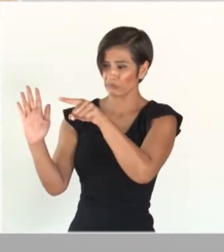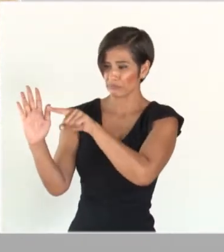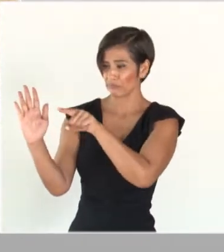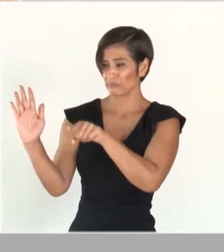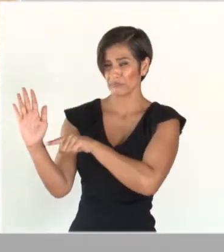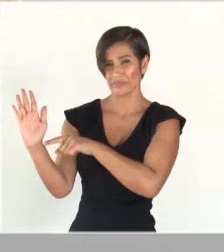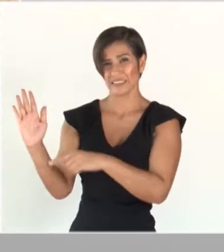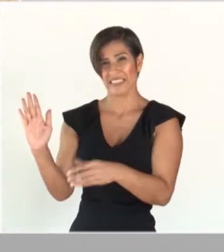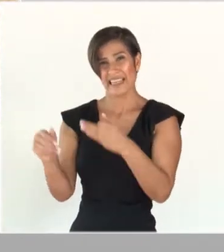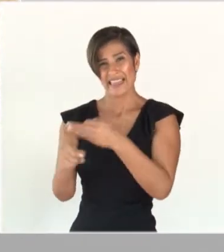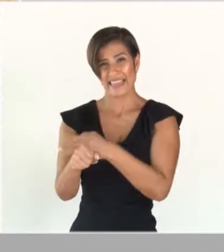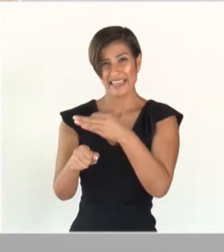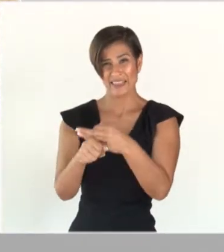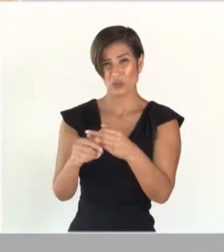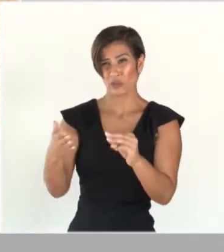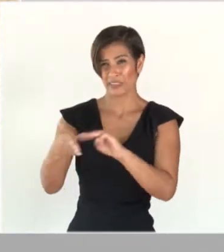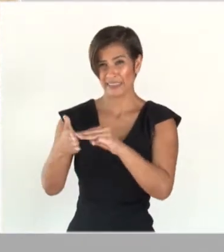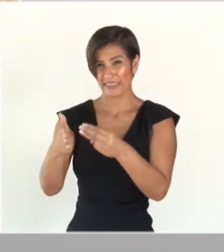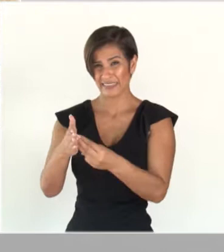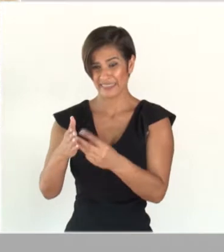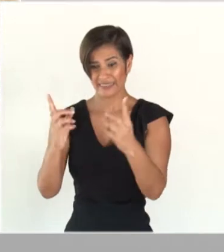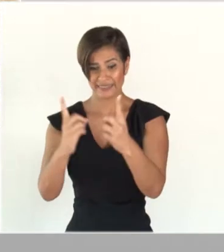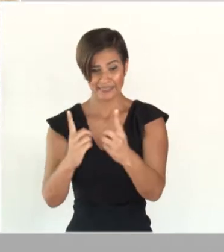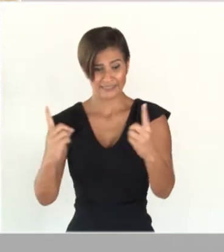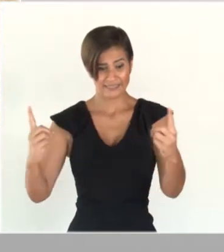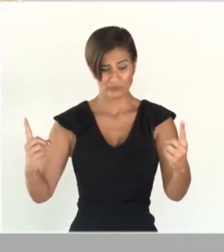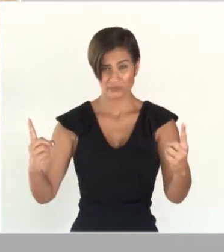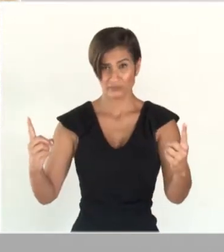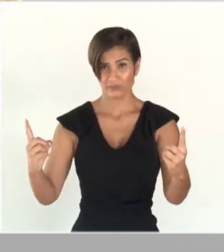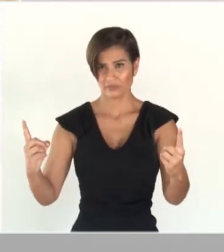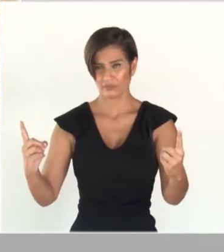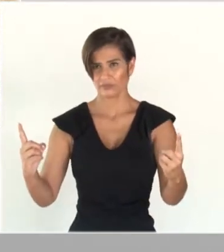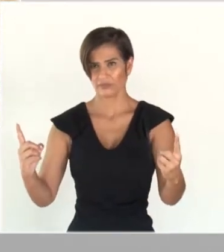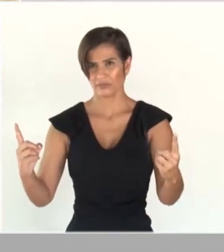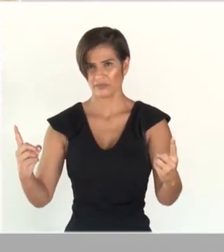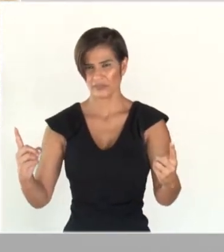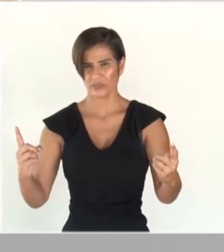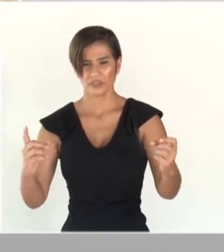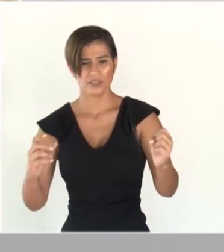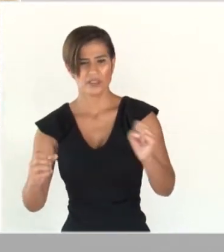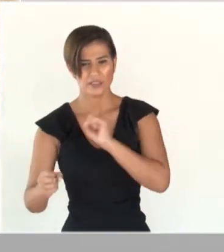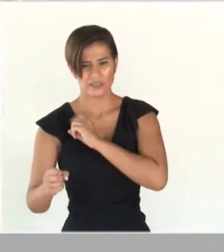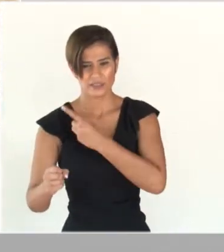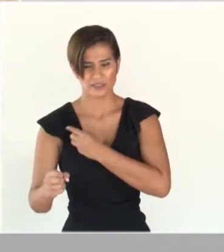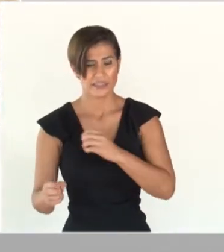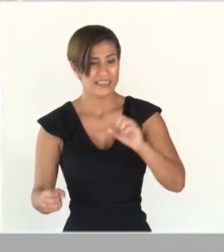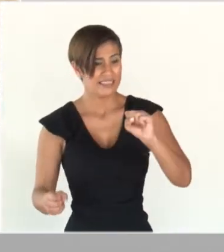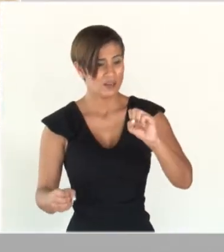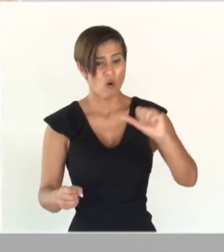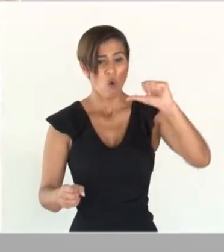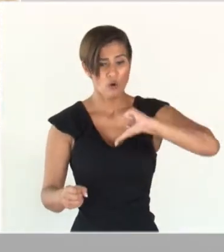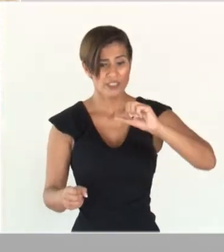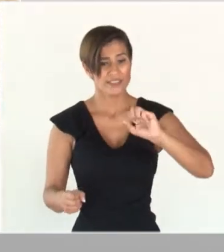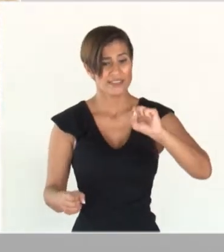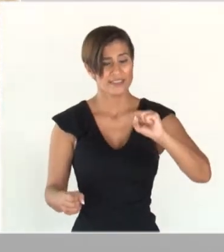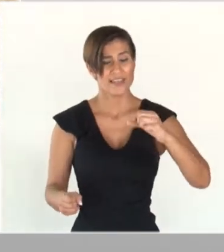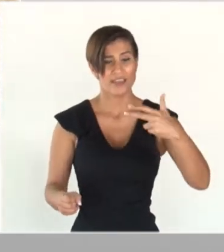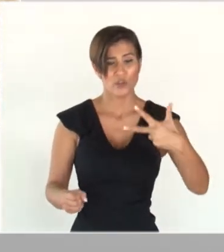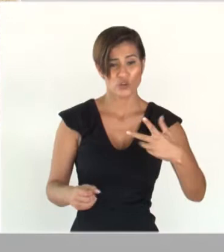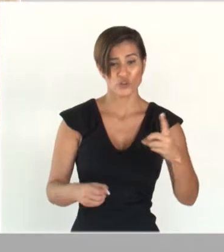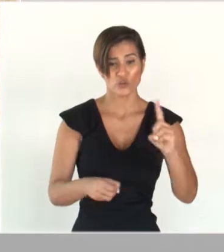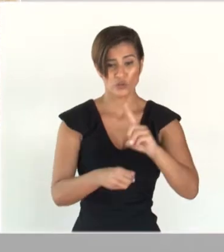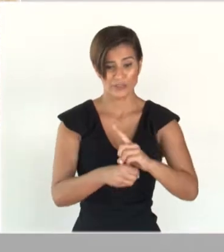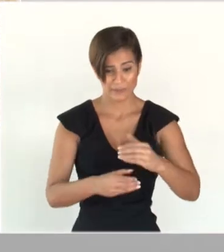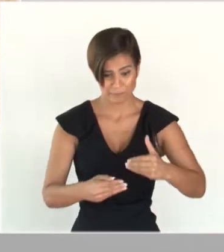Entonces, tanto la estrategia de sana distancia, salud, que el día de hoy cumple 68 días instalada,